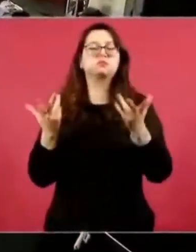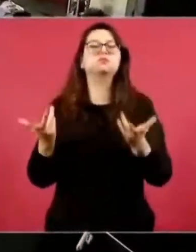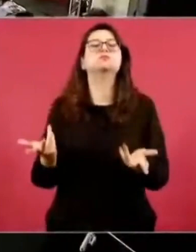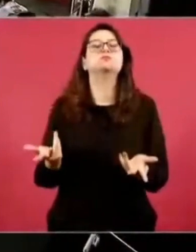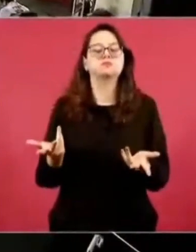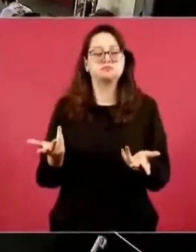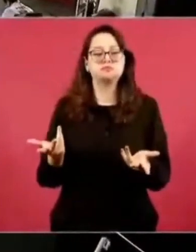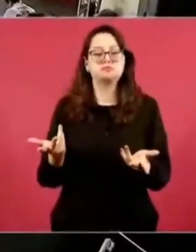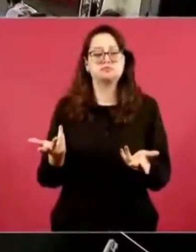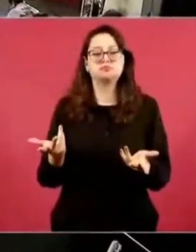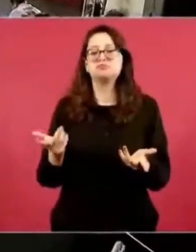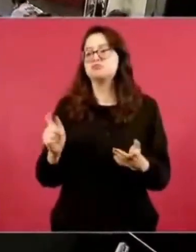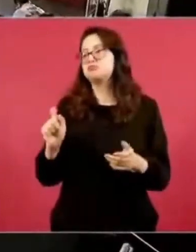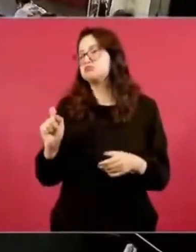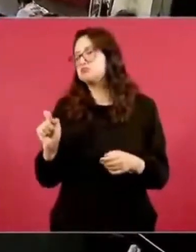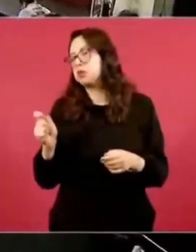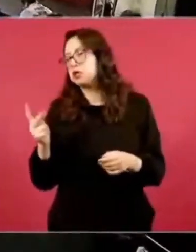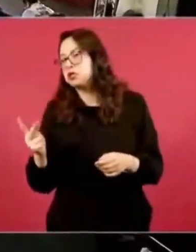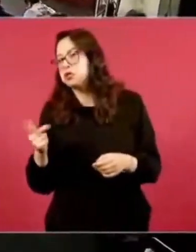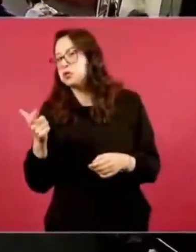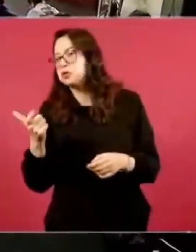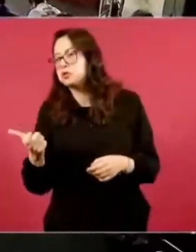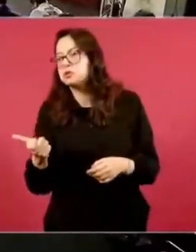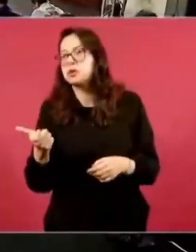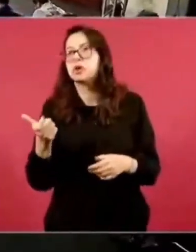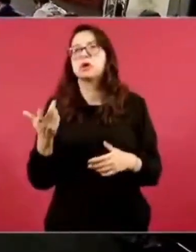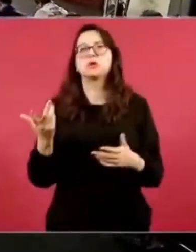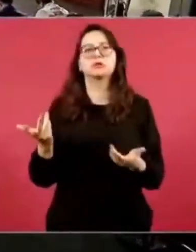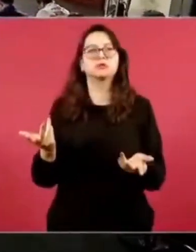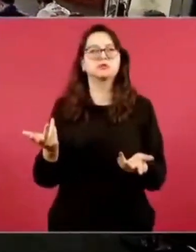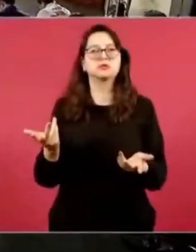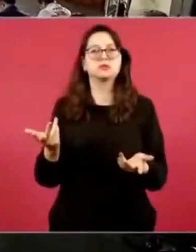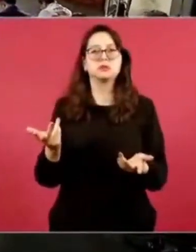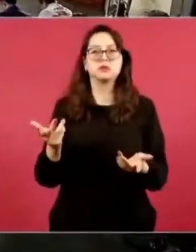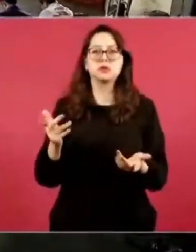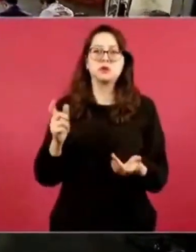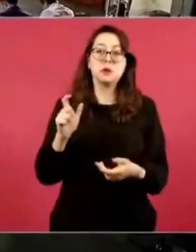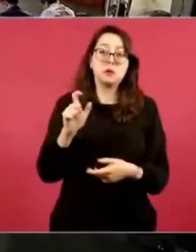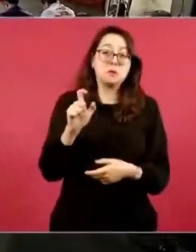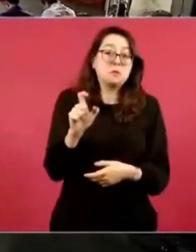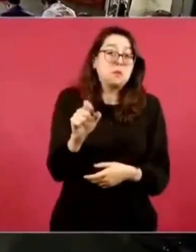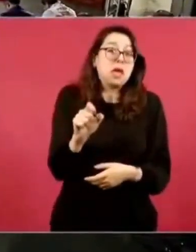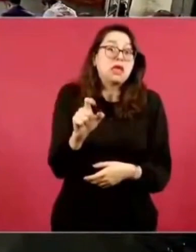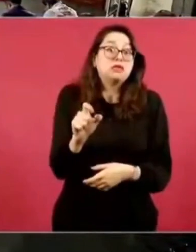22, en algunas 21